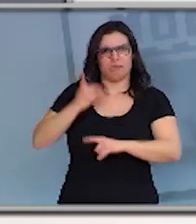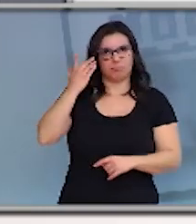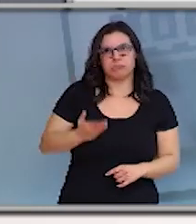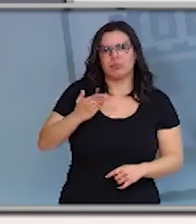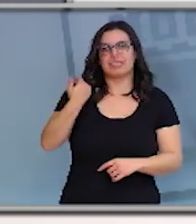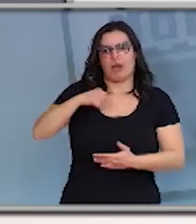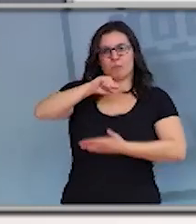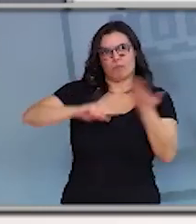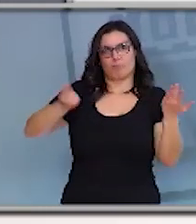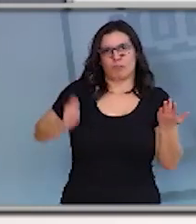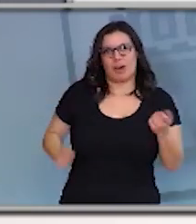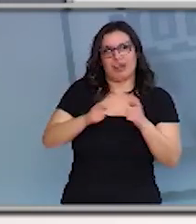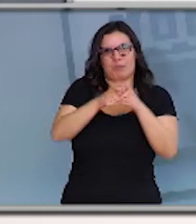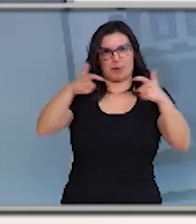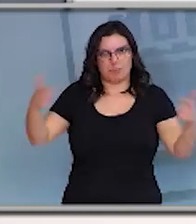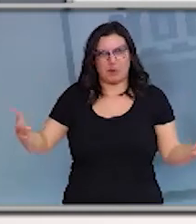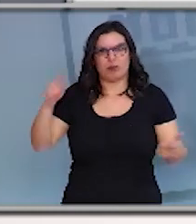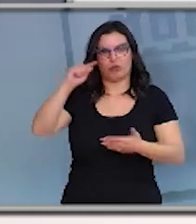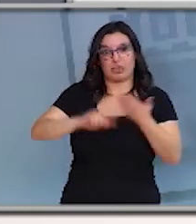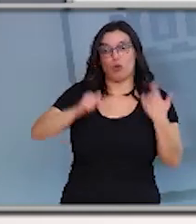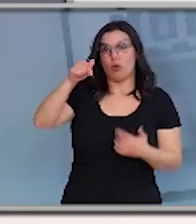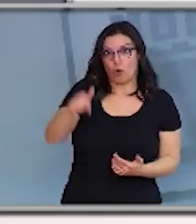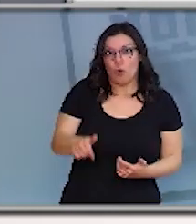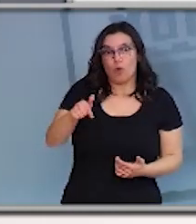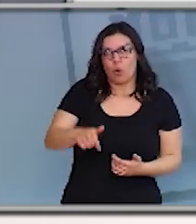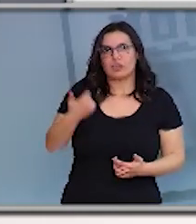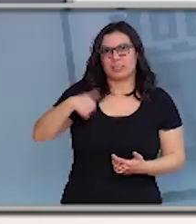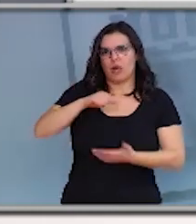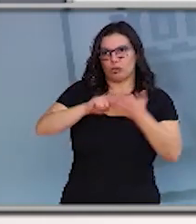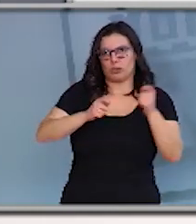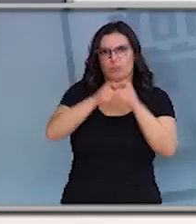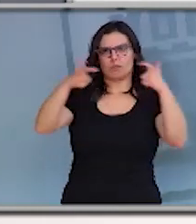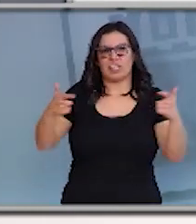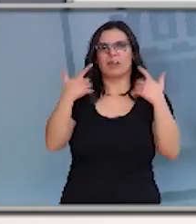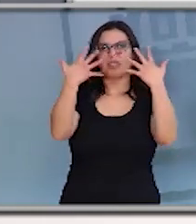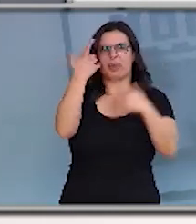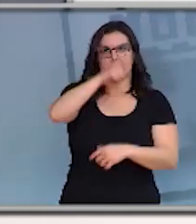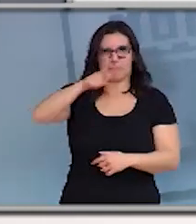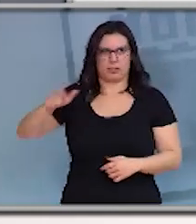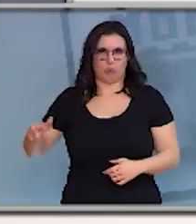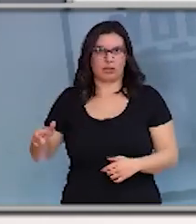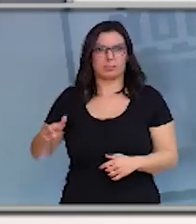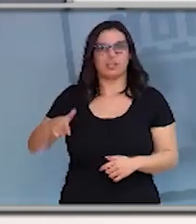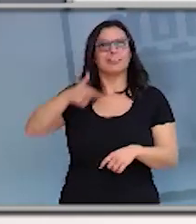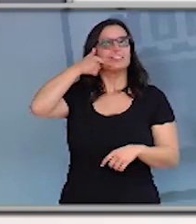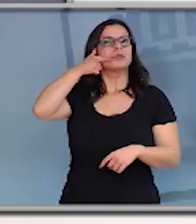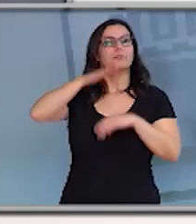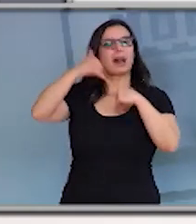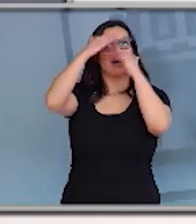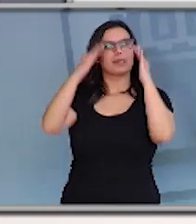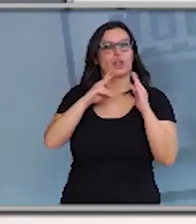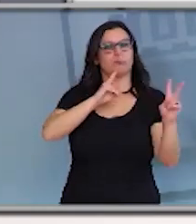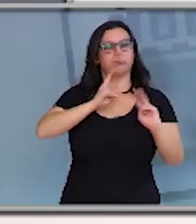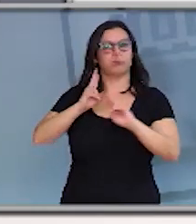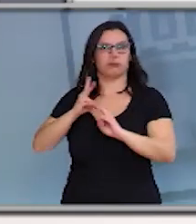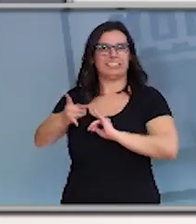contratando profesionales y hoy mismo se ha incrementado ya diez plazas más para poder hacer una respuesta